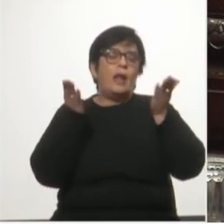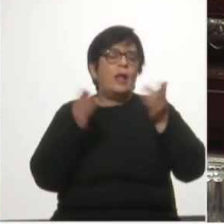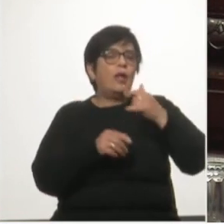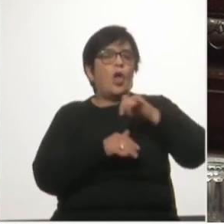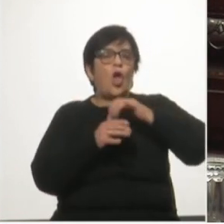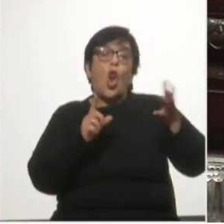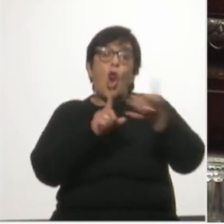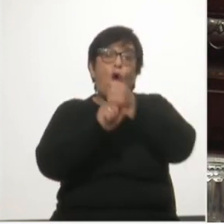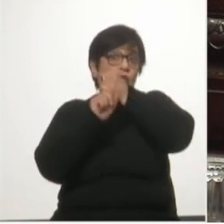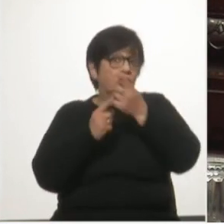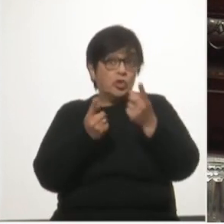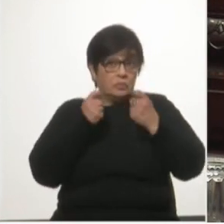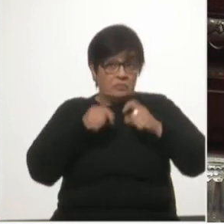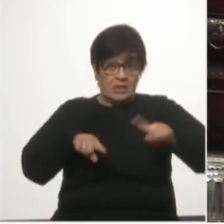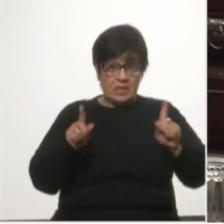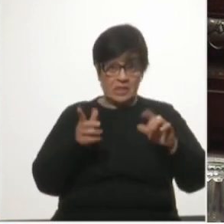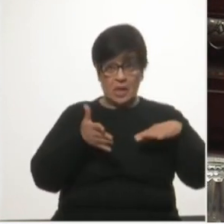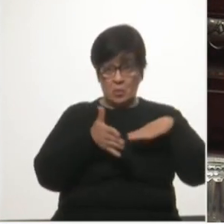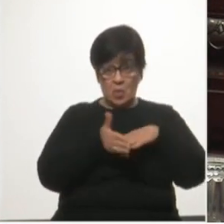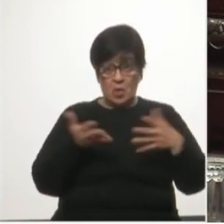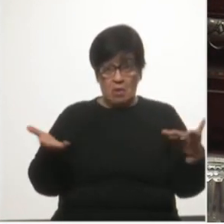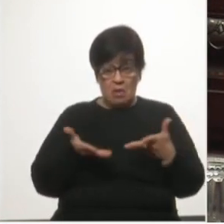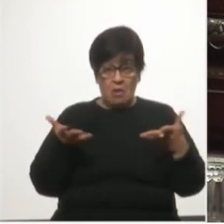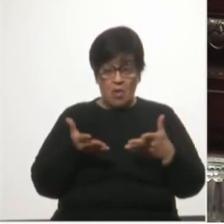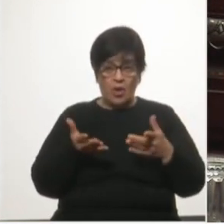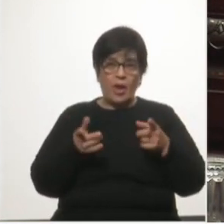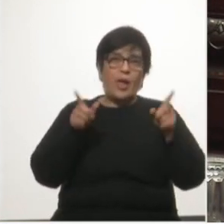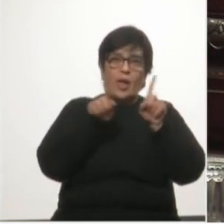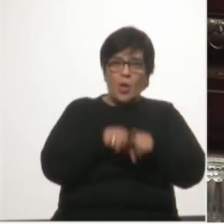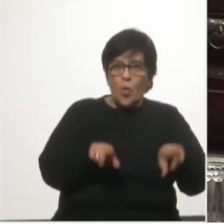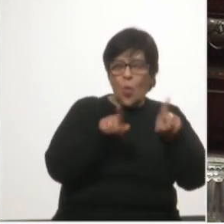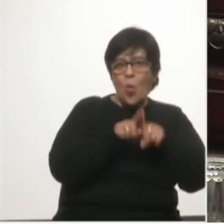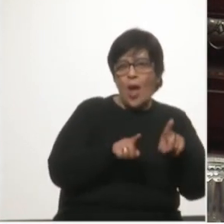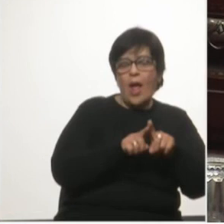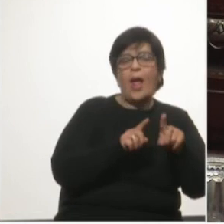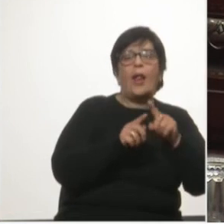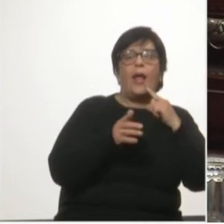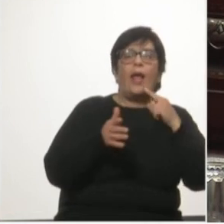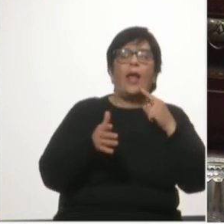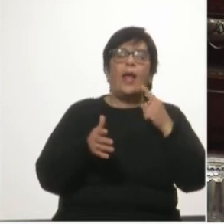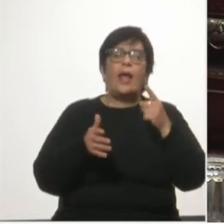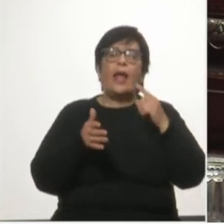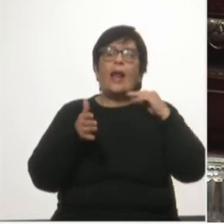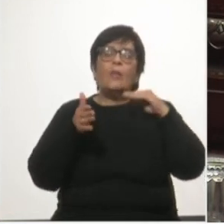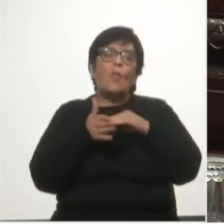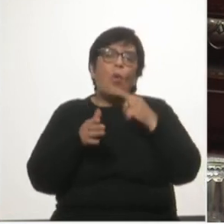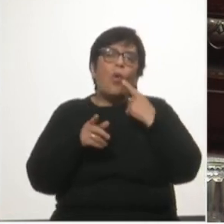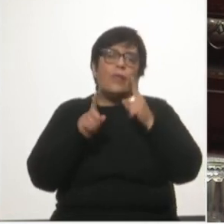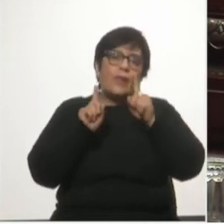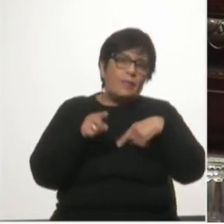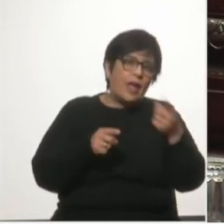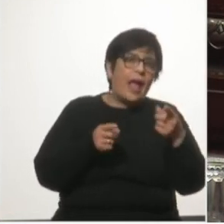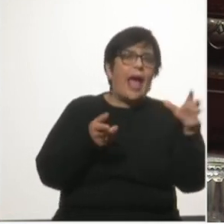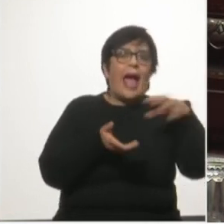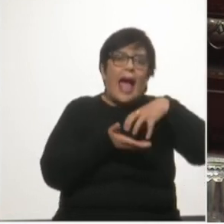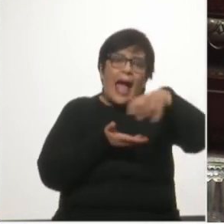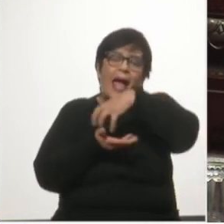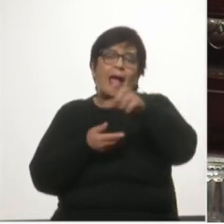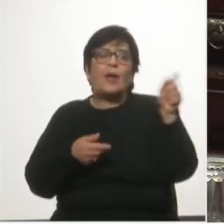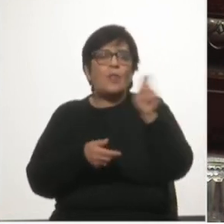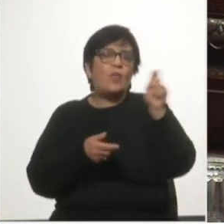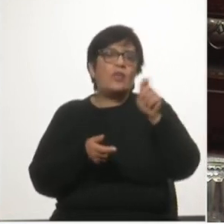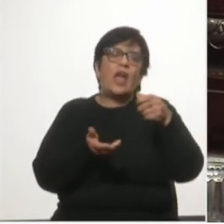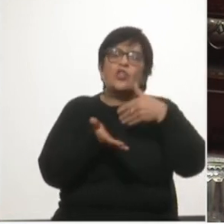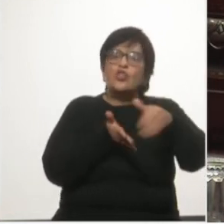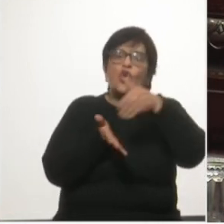innecesaria en el puerto. Tanto TCP como las áreas públicas tienen una capacidad ociosa mayor